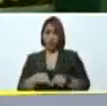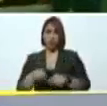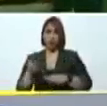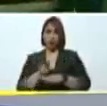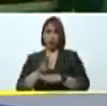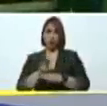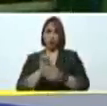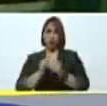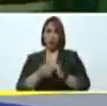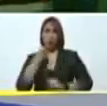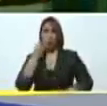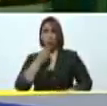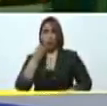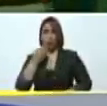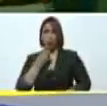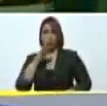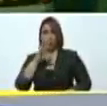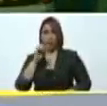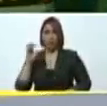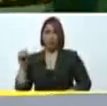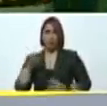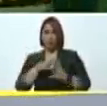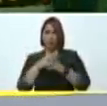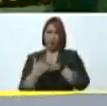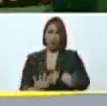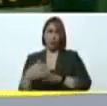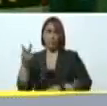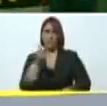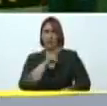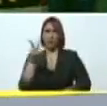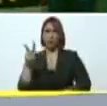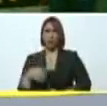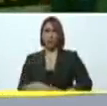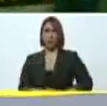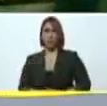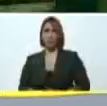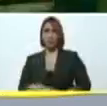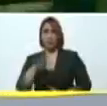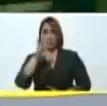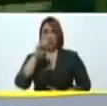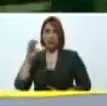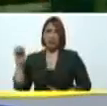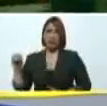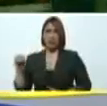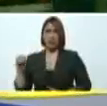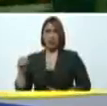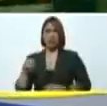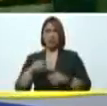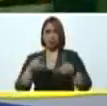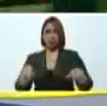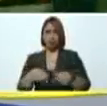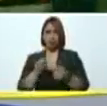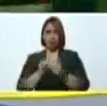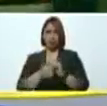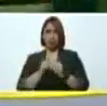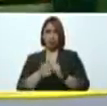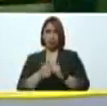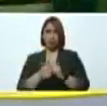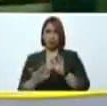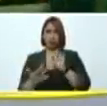para la juventud de 500 barrios de Venezuela 500 canchas y nos vamos